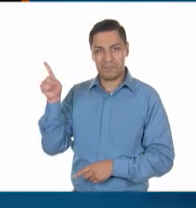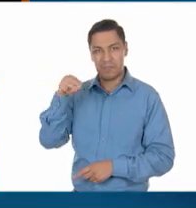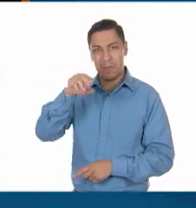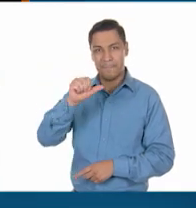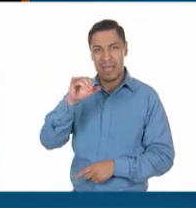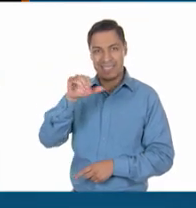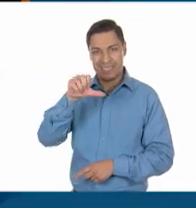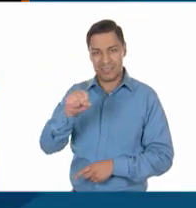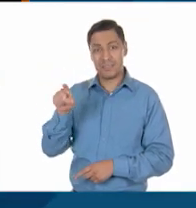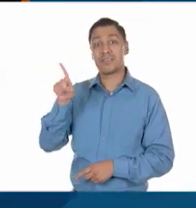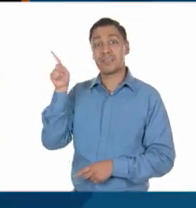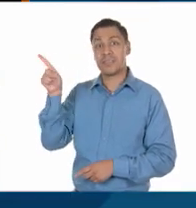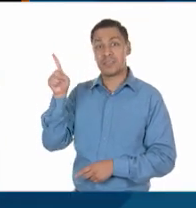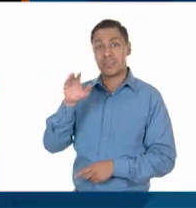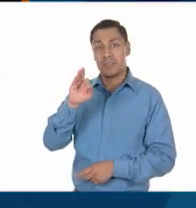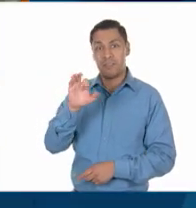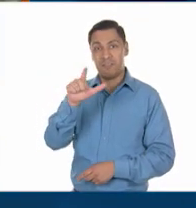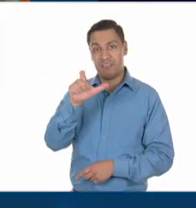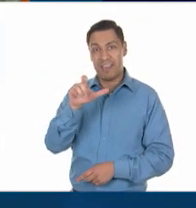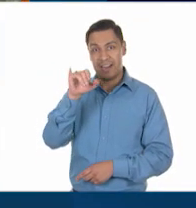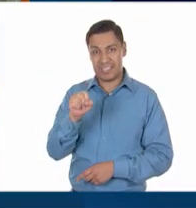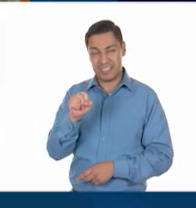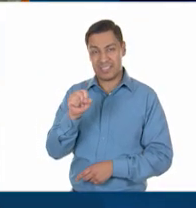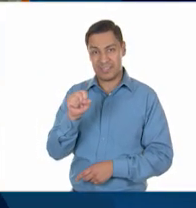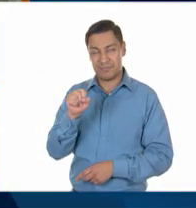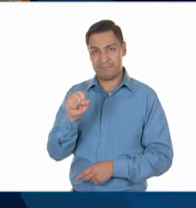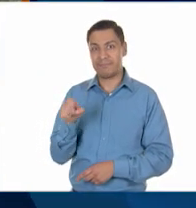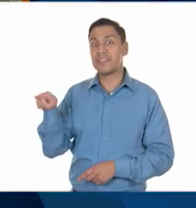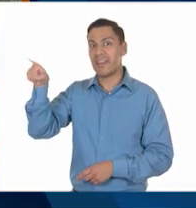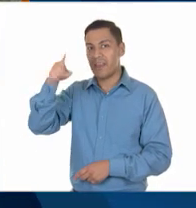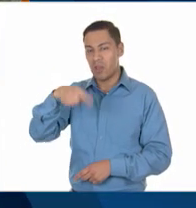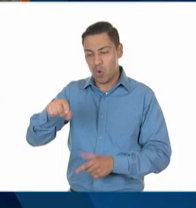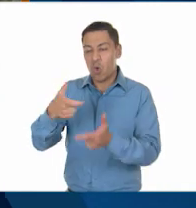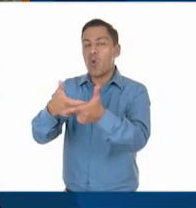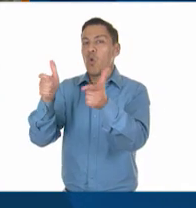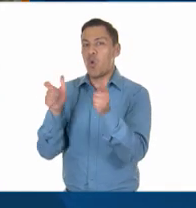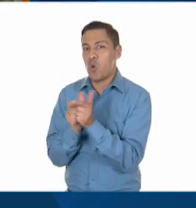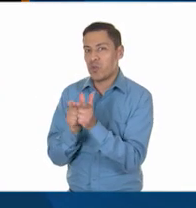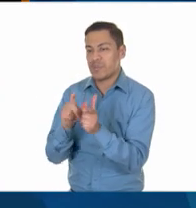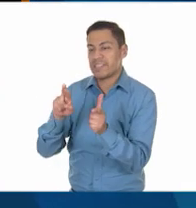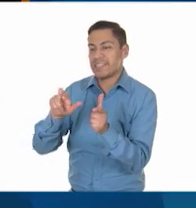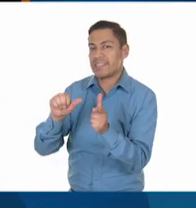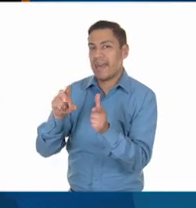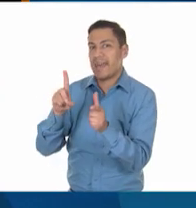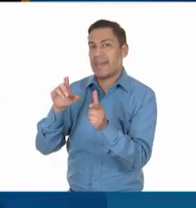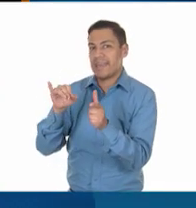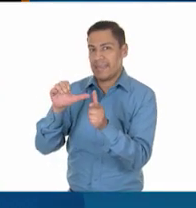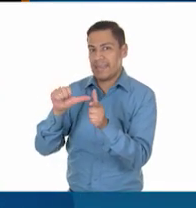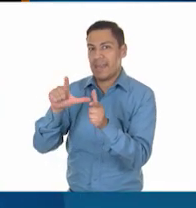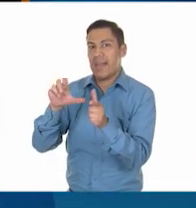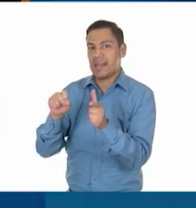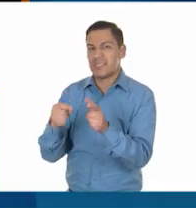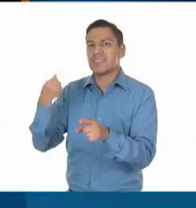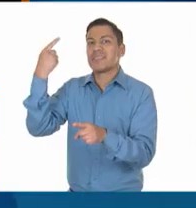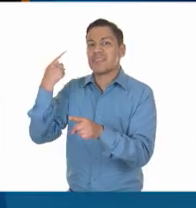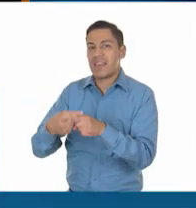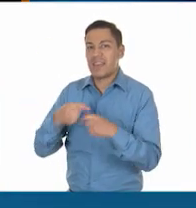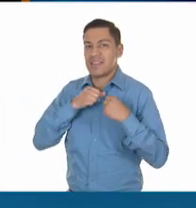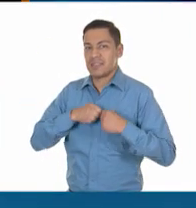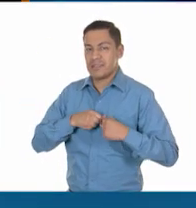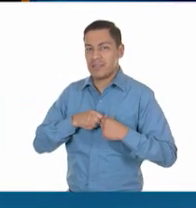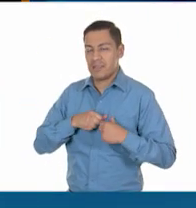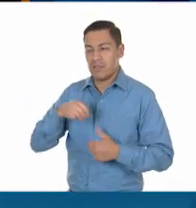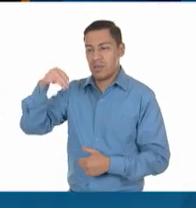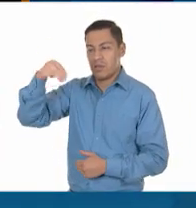Macías y Félix Palavichini. Los radicales jacobinos, encabezados por Francisco J. Mújica